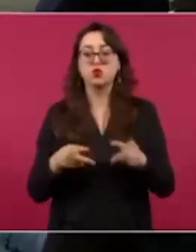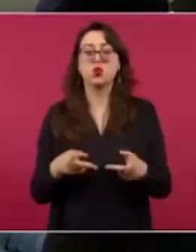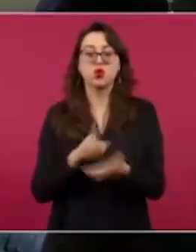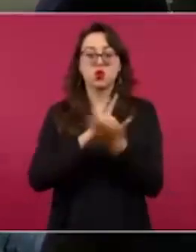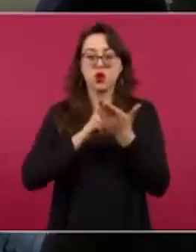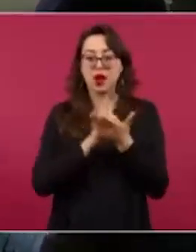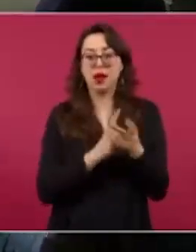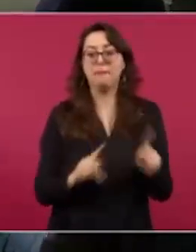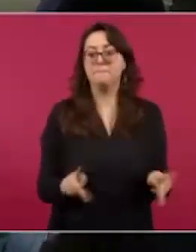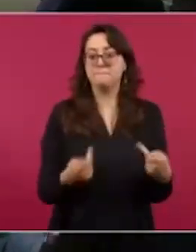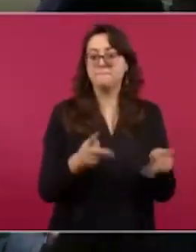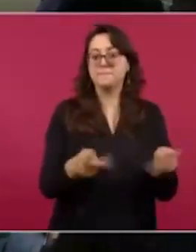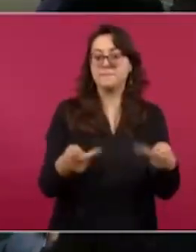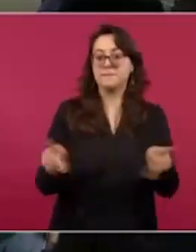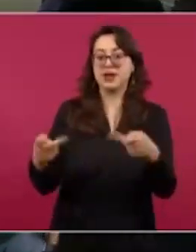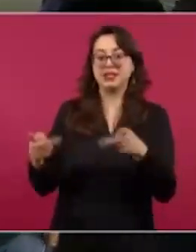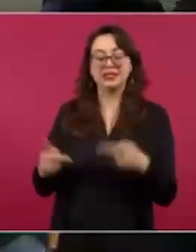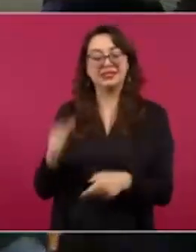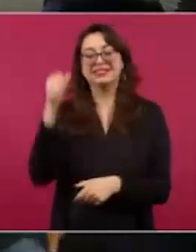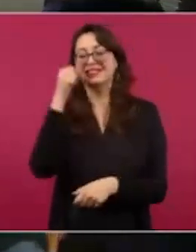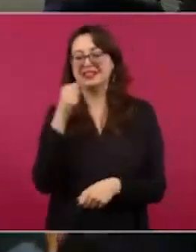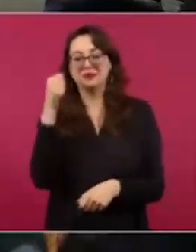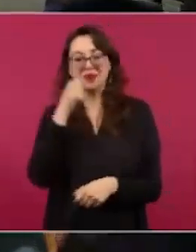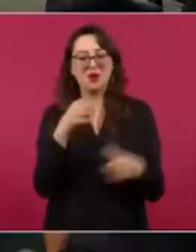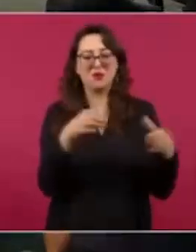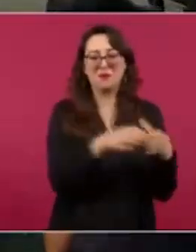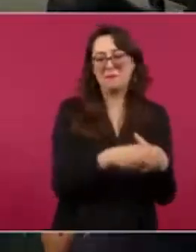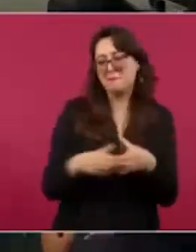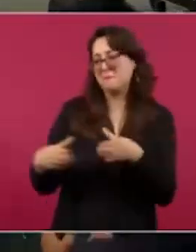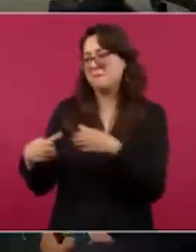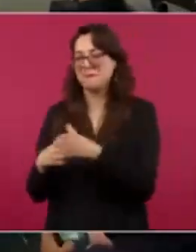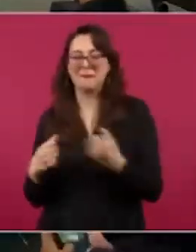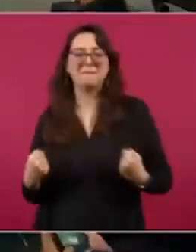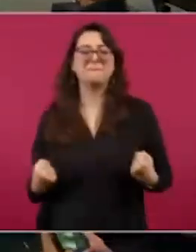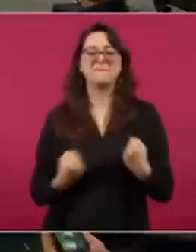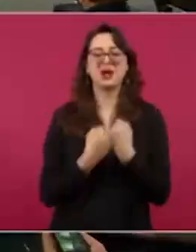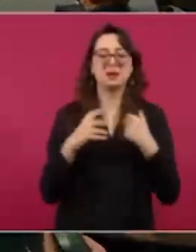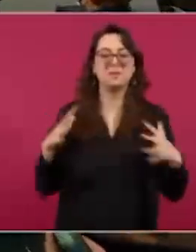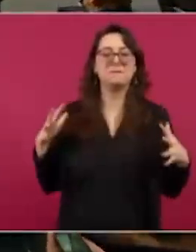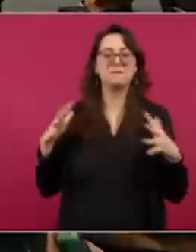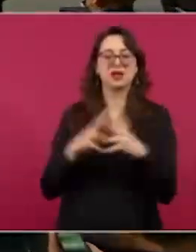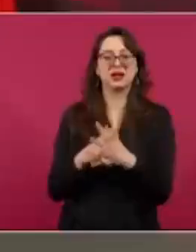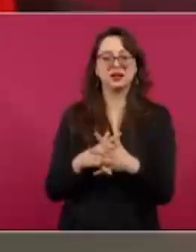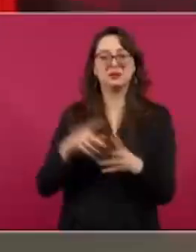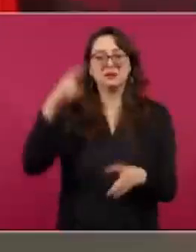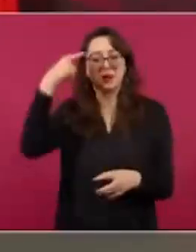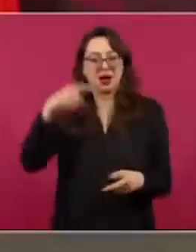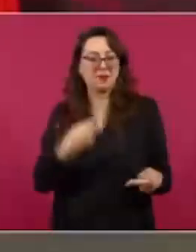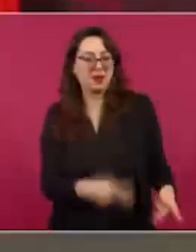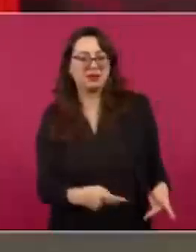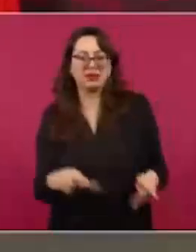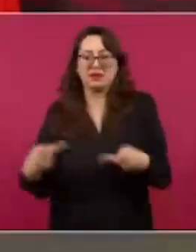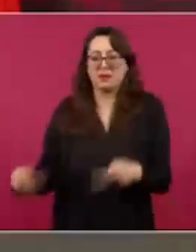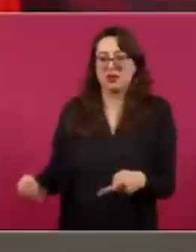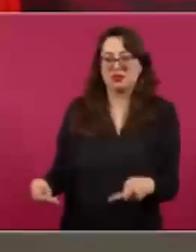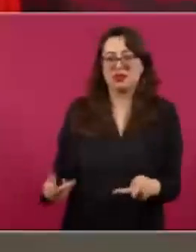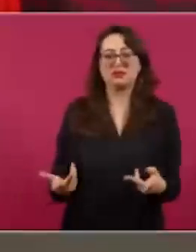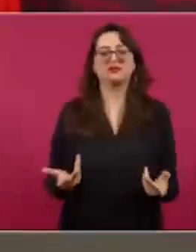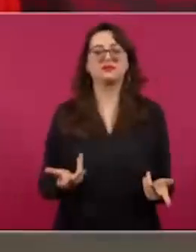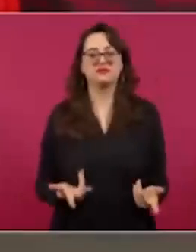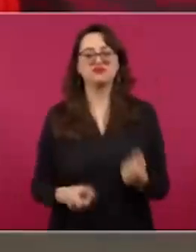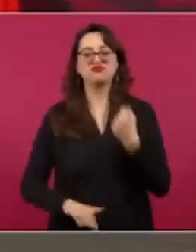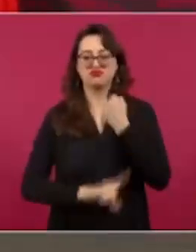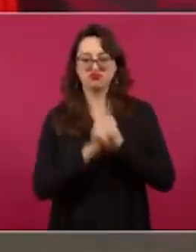hay siempre enfrentamiento por la venta de las drogas.